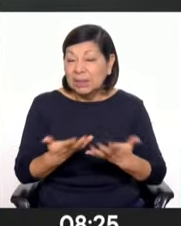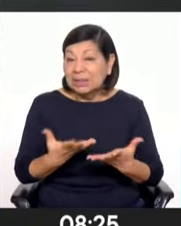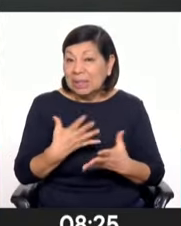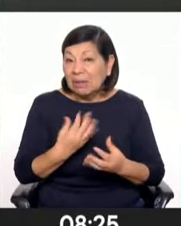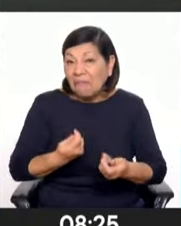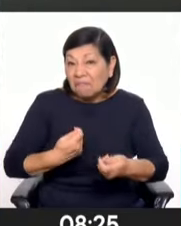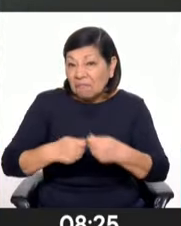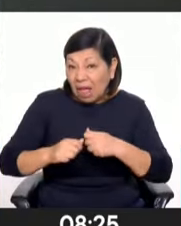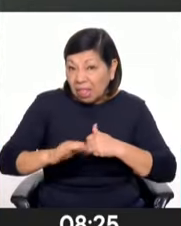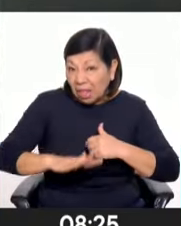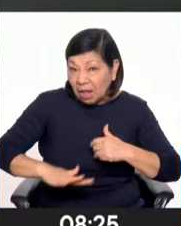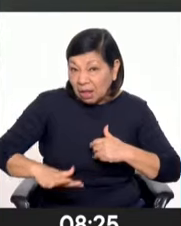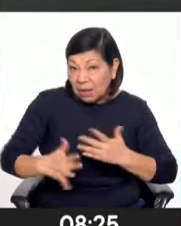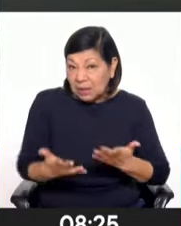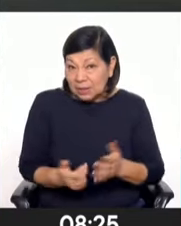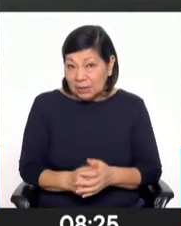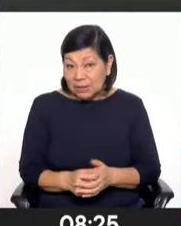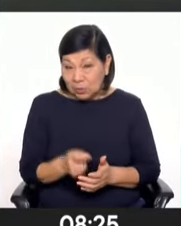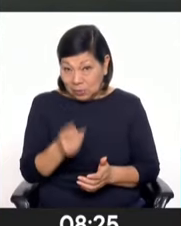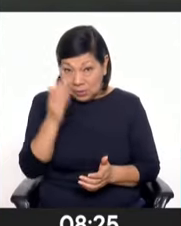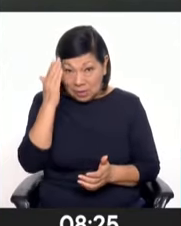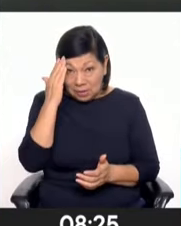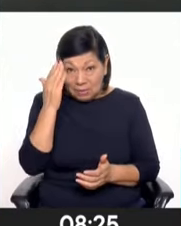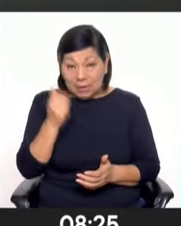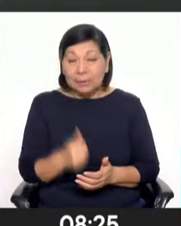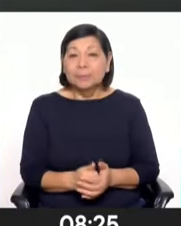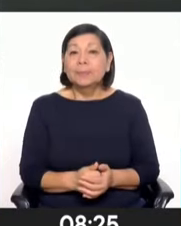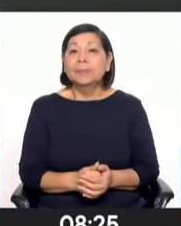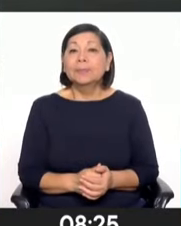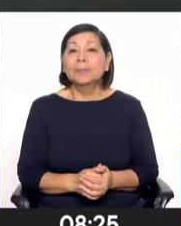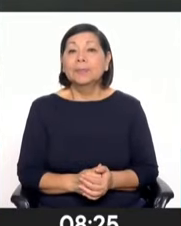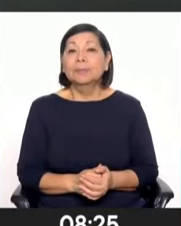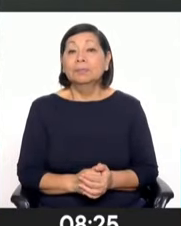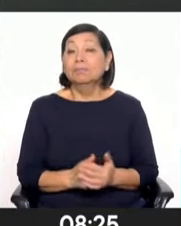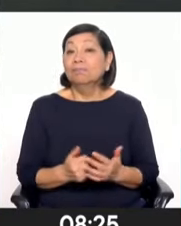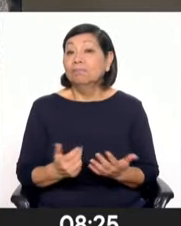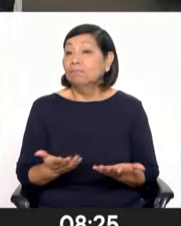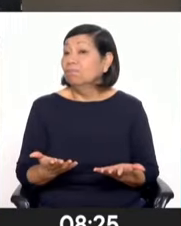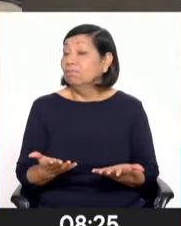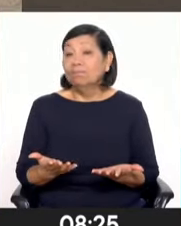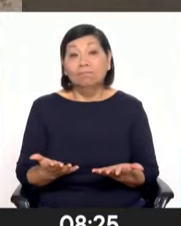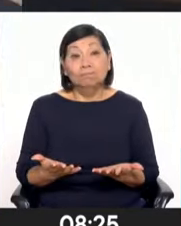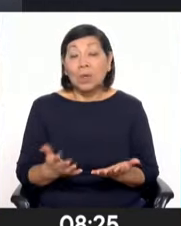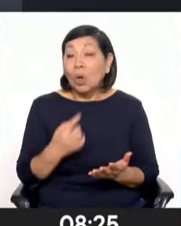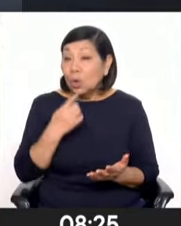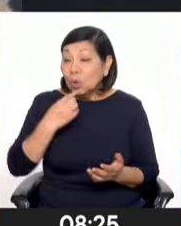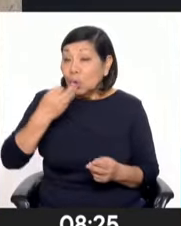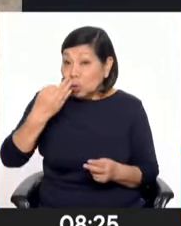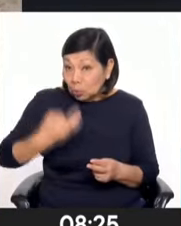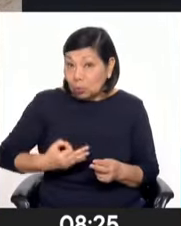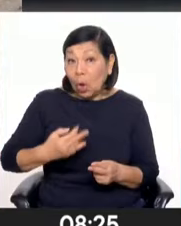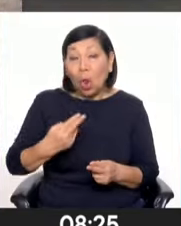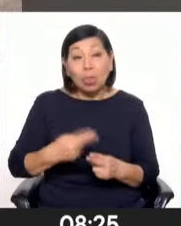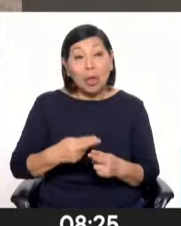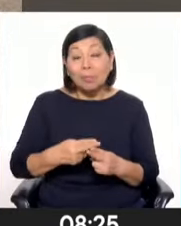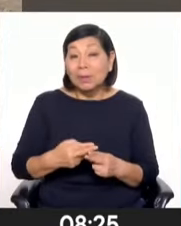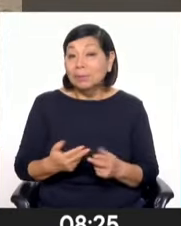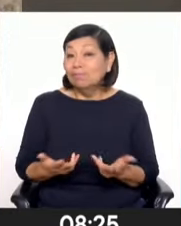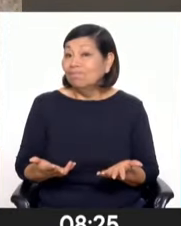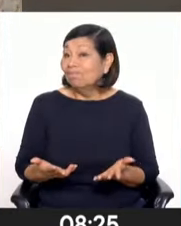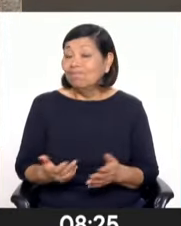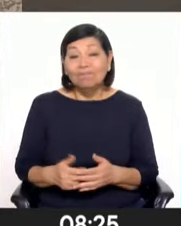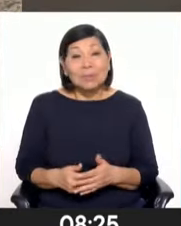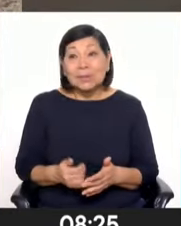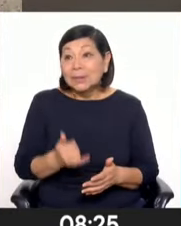intereses económicos sobre estos terrenos? Bueno, nombres específicos, no, porque como le vuelvo a